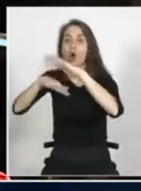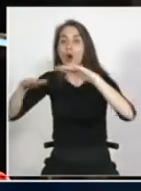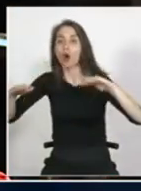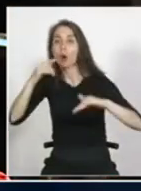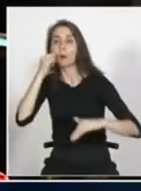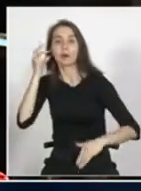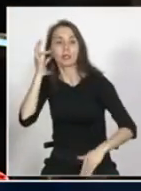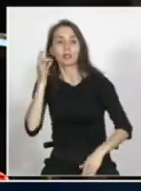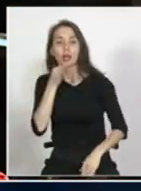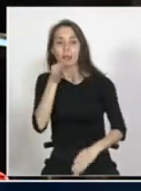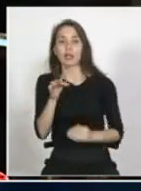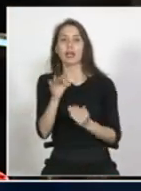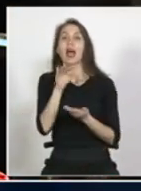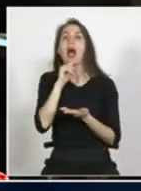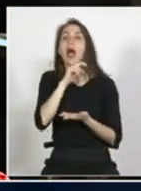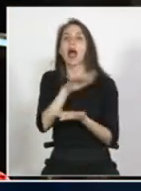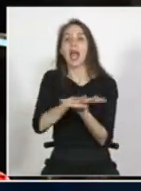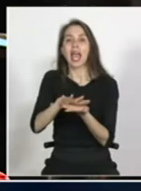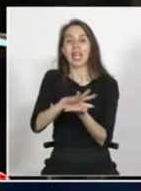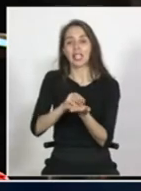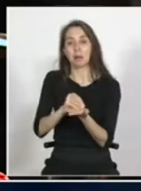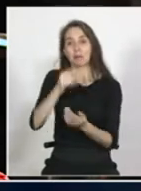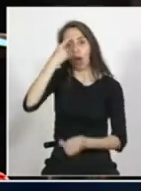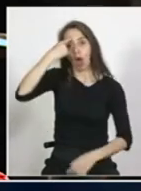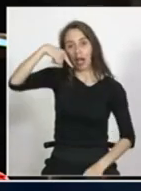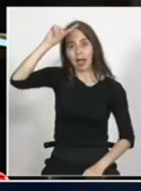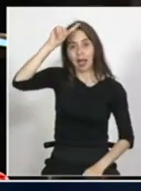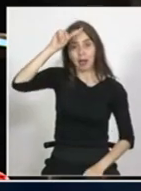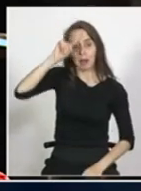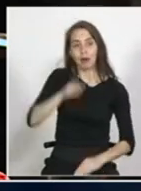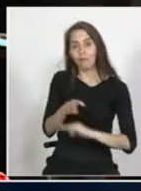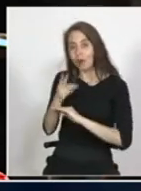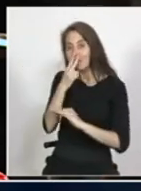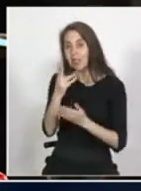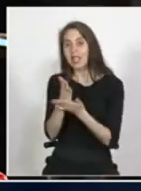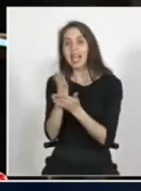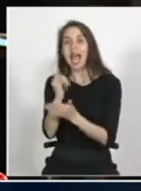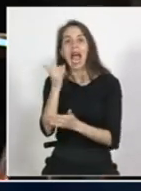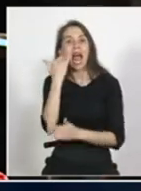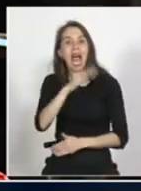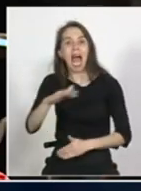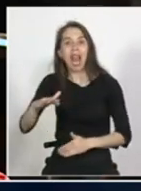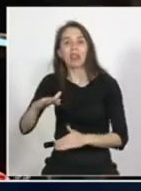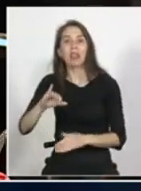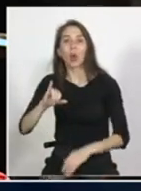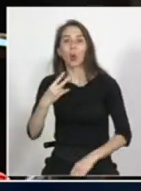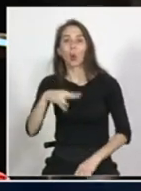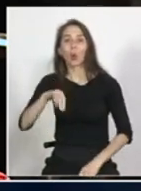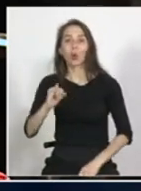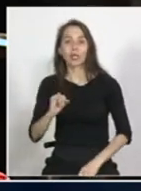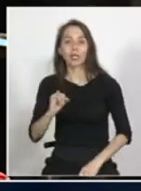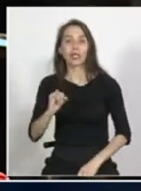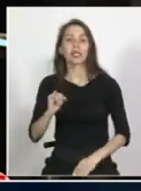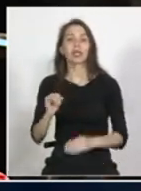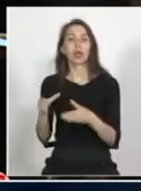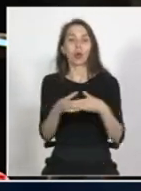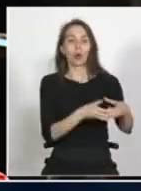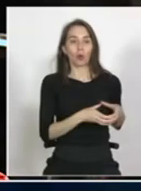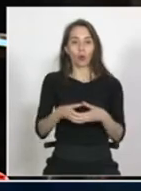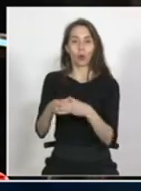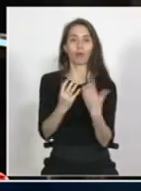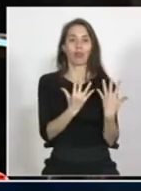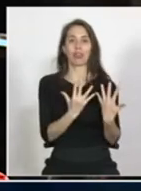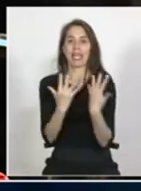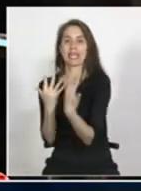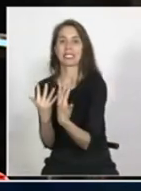contar dos ejemplos muy breve en Calama visitamos un jardín de la Junji en una no sé en un lote de una comitiva ahí que éramos como 10